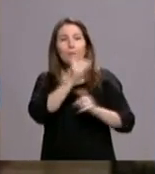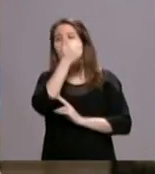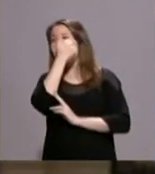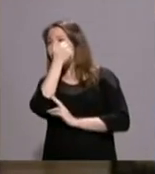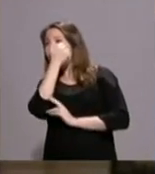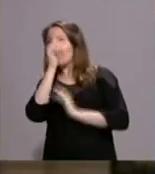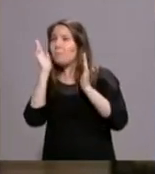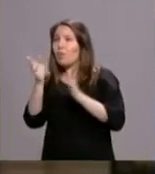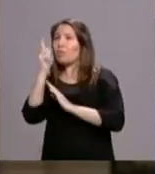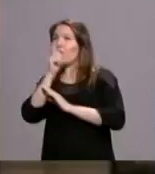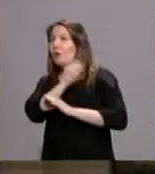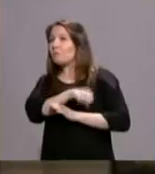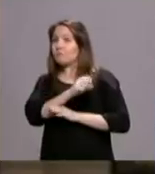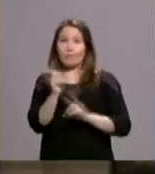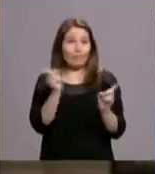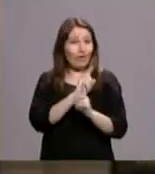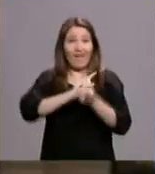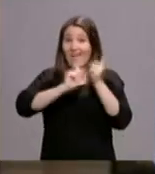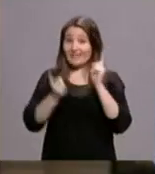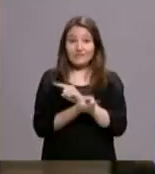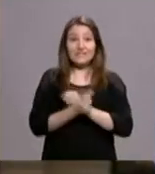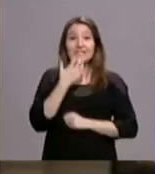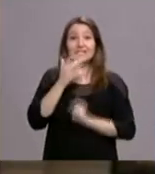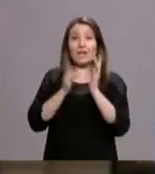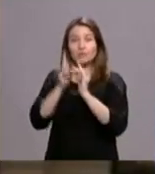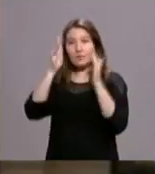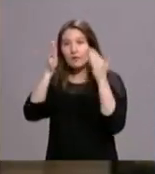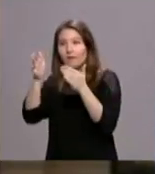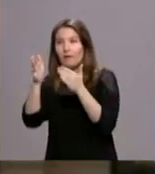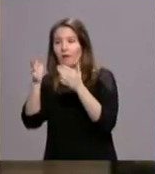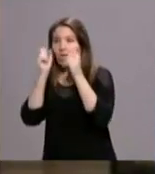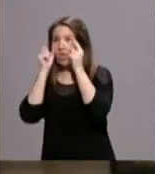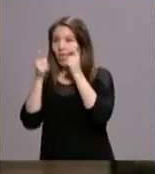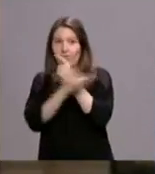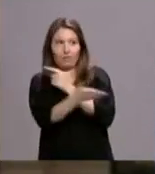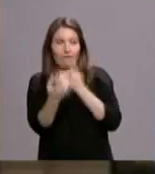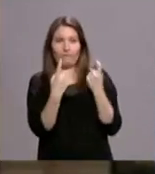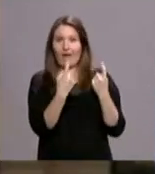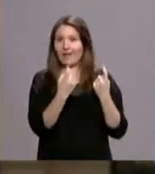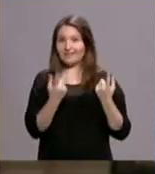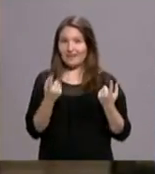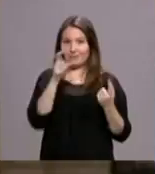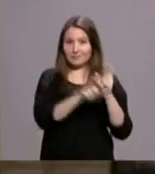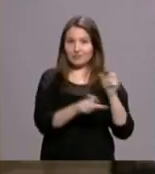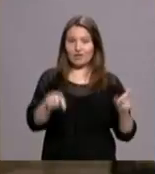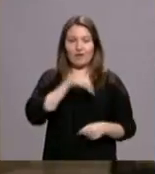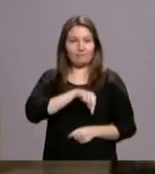Cuanto más miramos a Cristo, más nos damos cuenta de lo que falta en el corazón del ser humano.